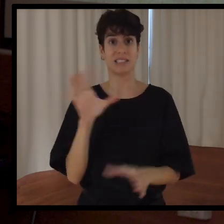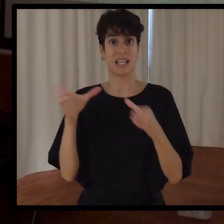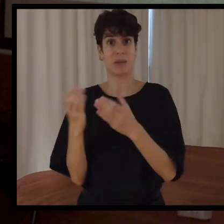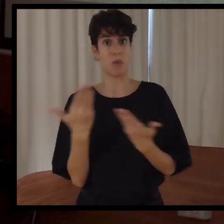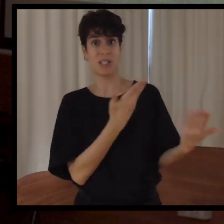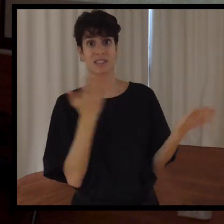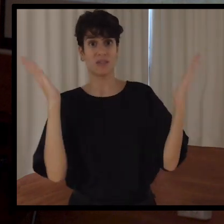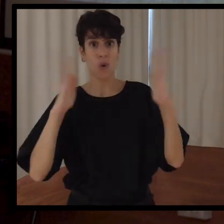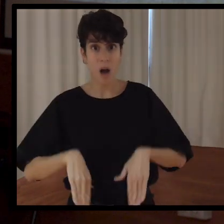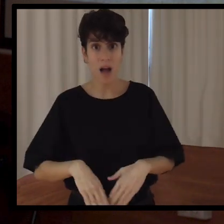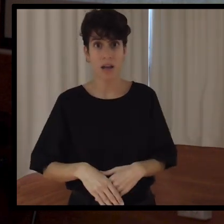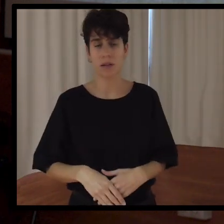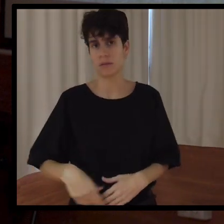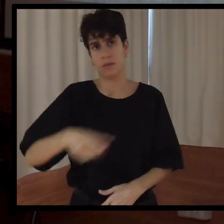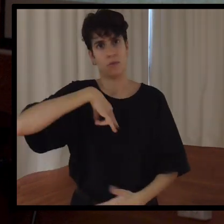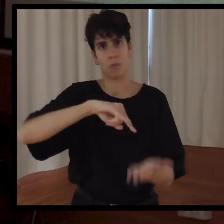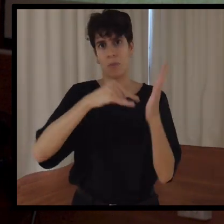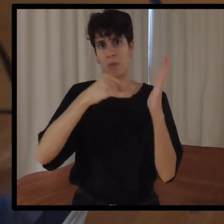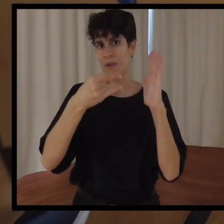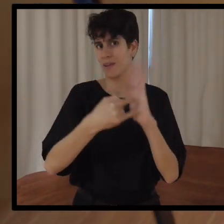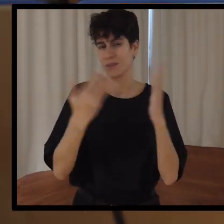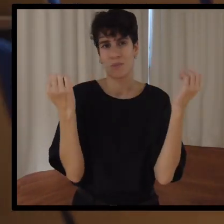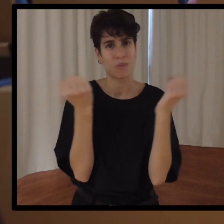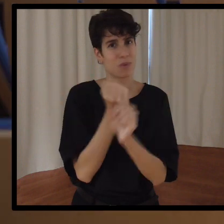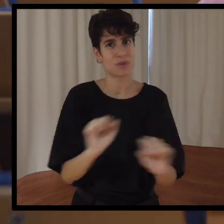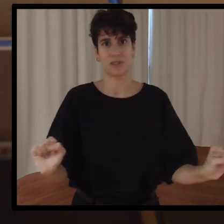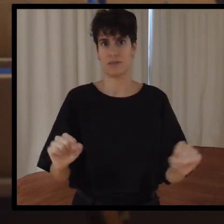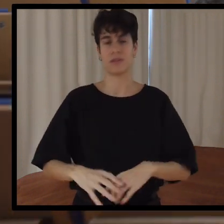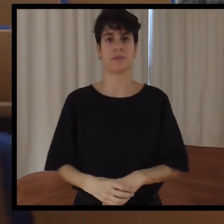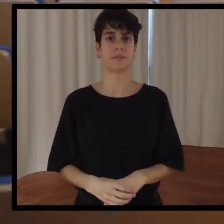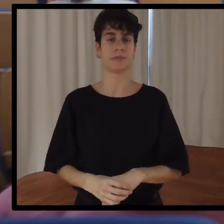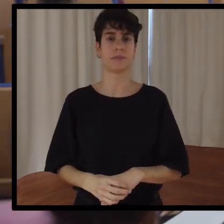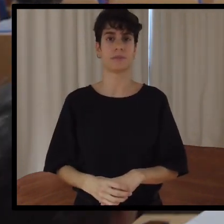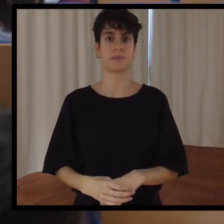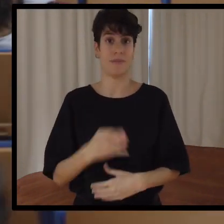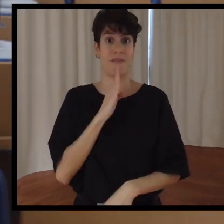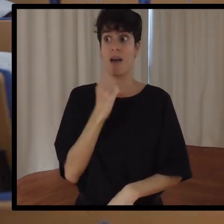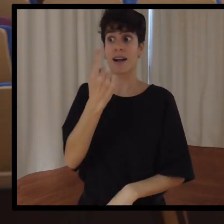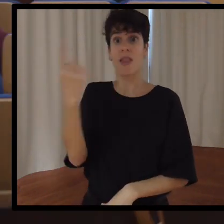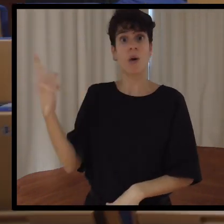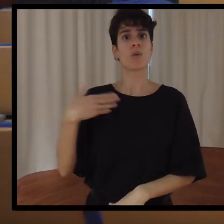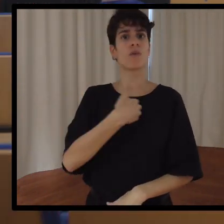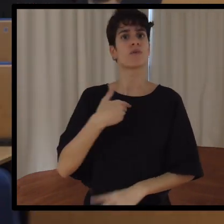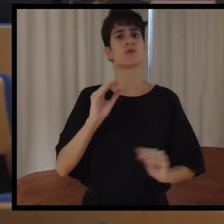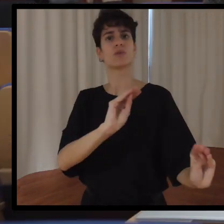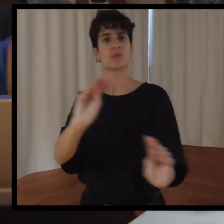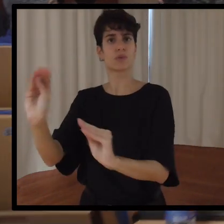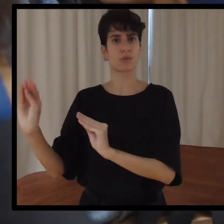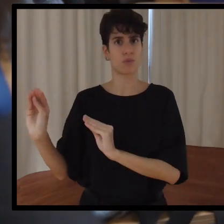sería imposible que pudiésemos tener el proyecto. Porque, como antes bien le comentaba, cada uno se dedica a su función.